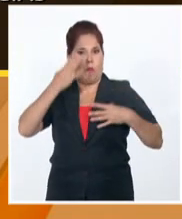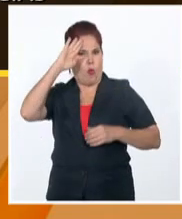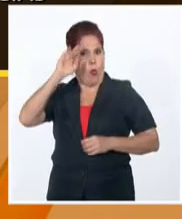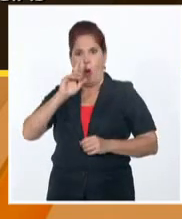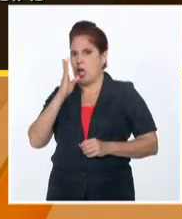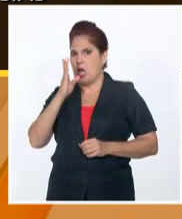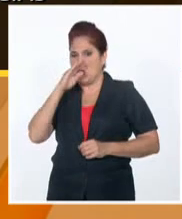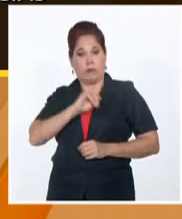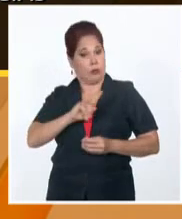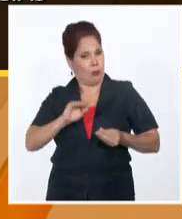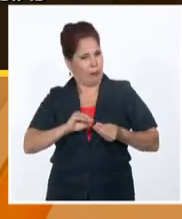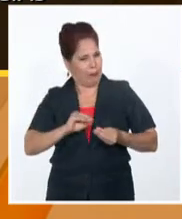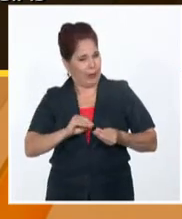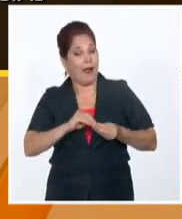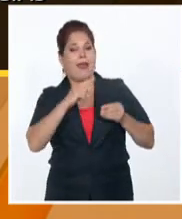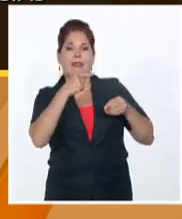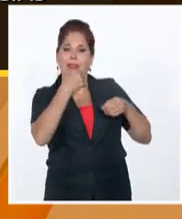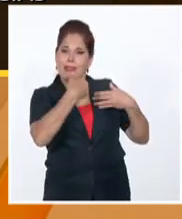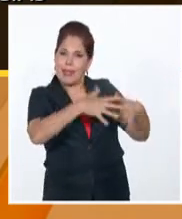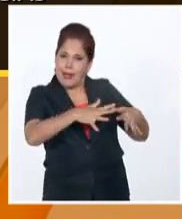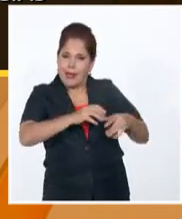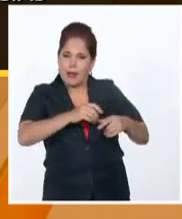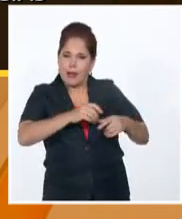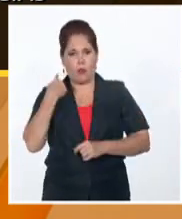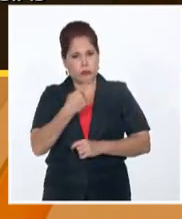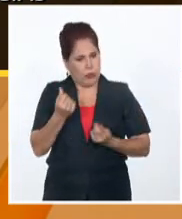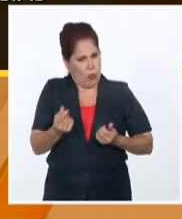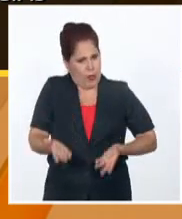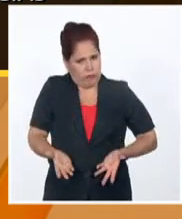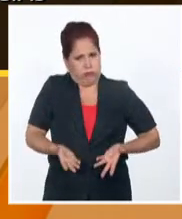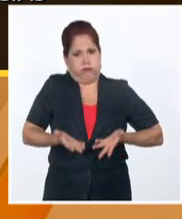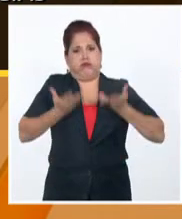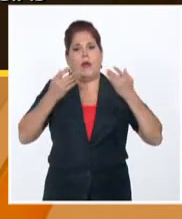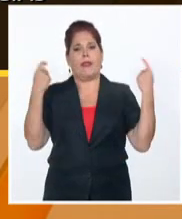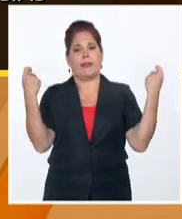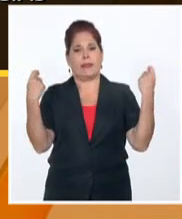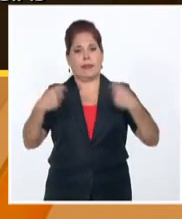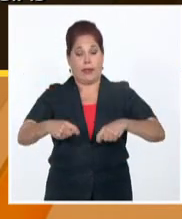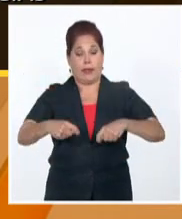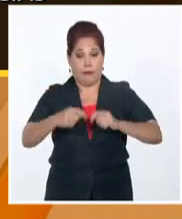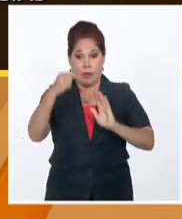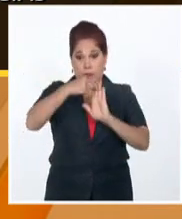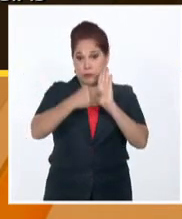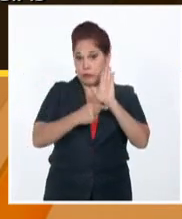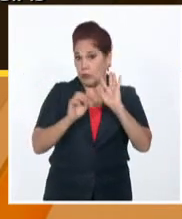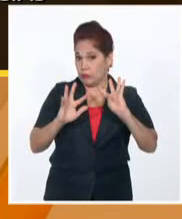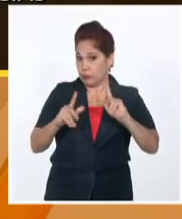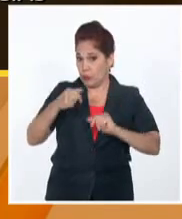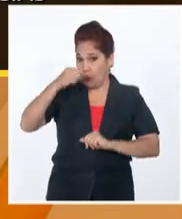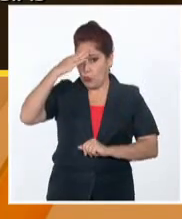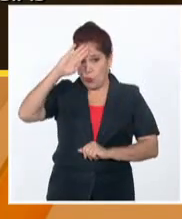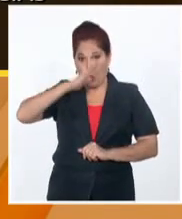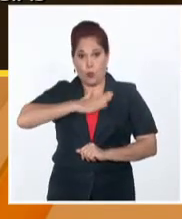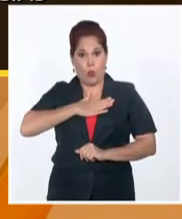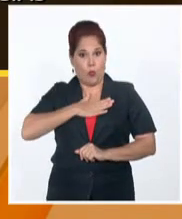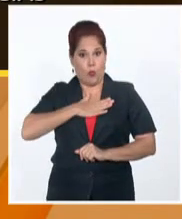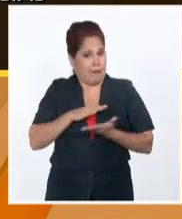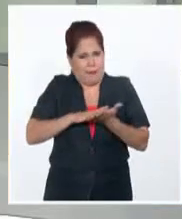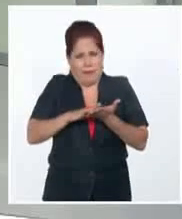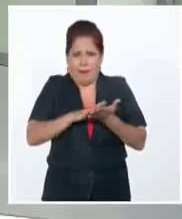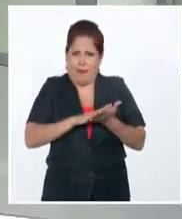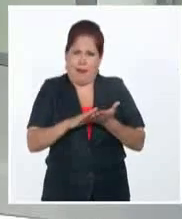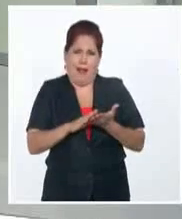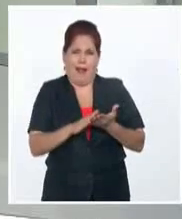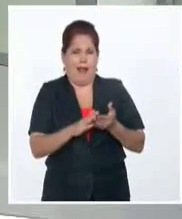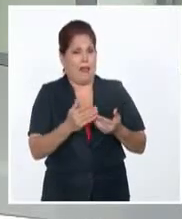golpear una de las principales fuentes económicas de nuestro país. Los indicadores delictivos en nuestro país no tienen nada que ver con